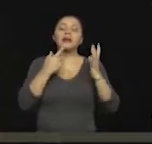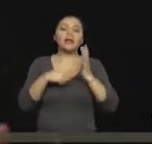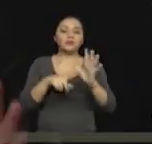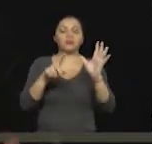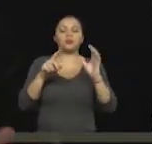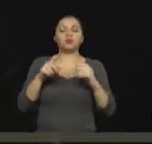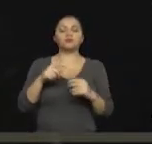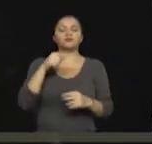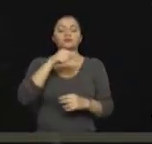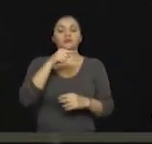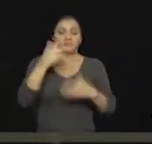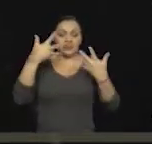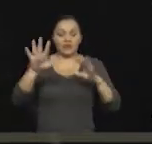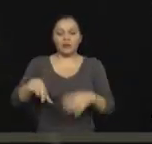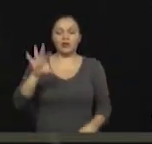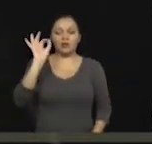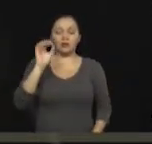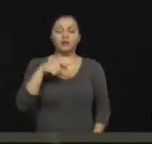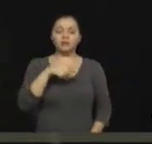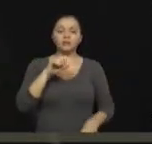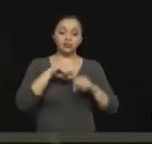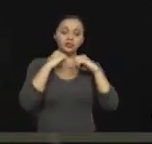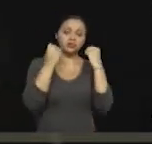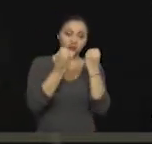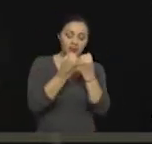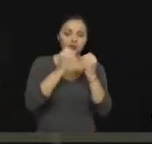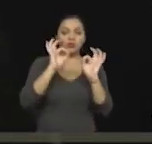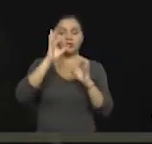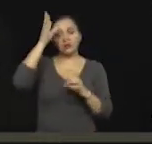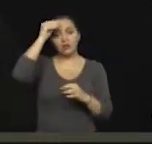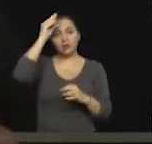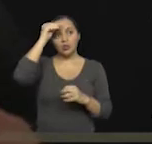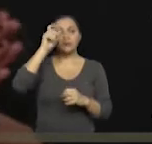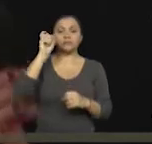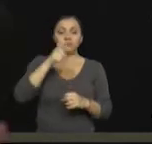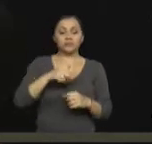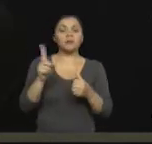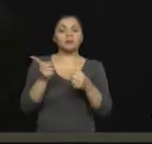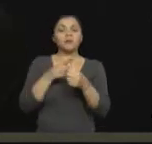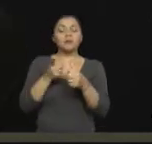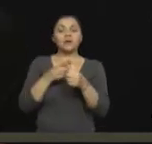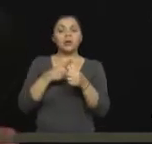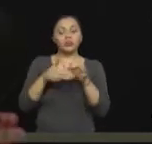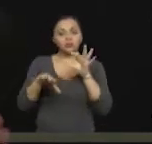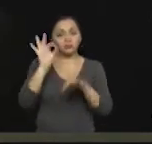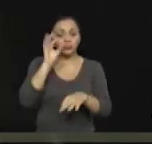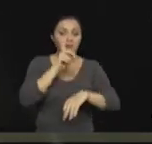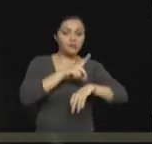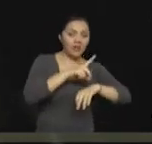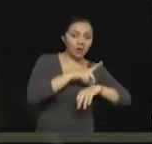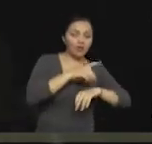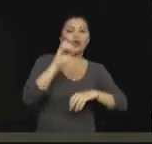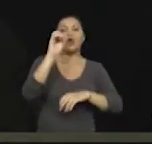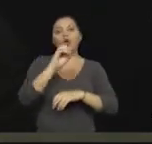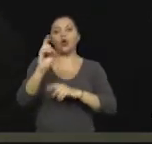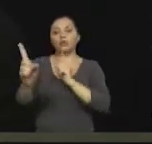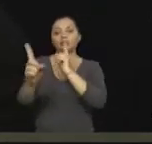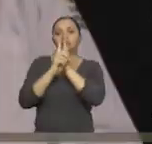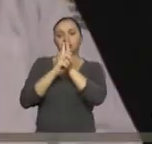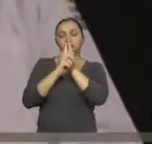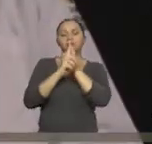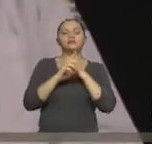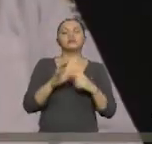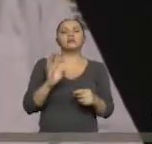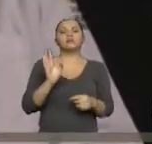se tenga un diagnóstico psicosocial o intelectual, ¿de ley deben pasar primero por la calificación del médico o pueden ir directamente donde usted? No,